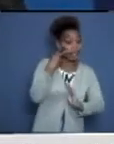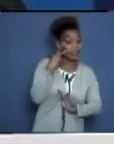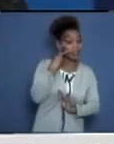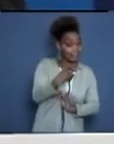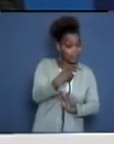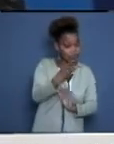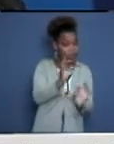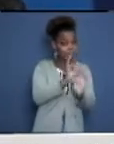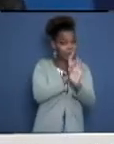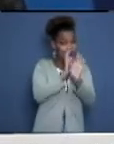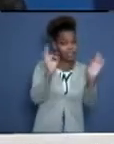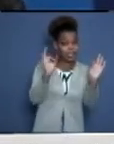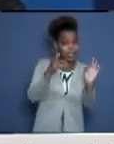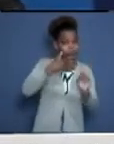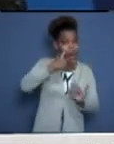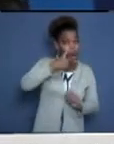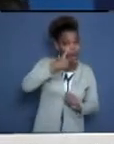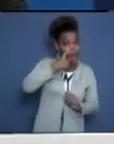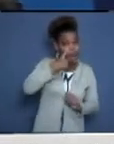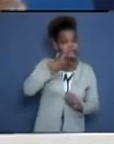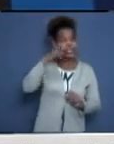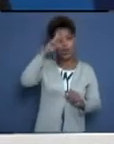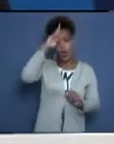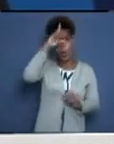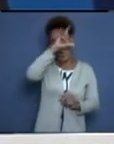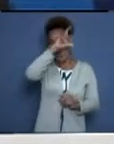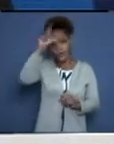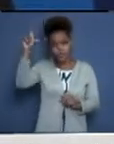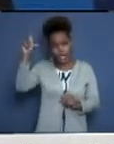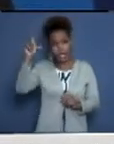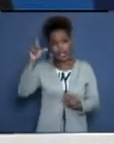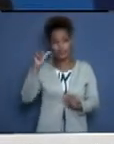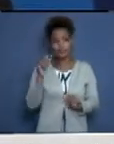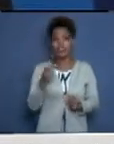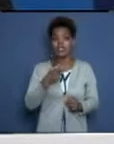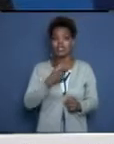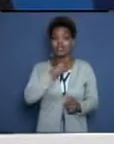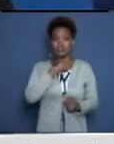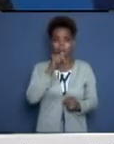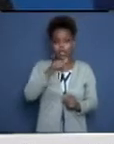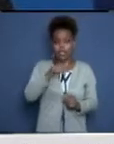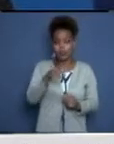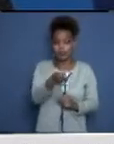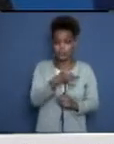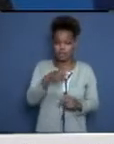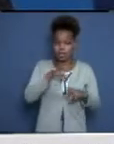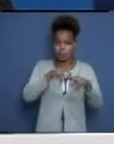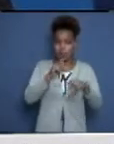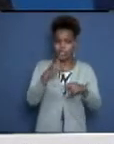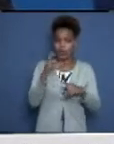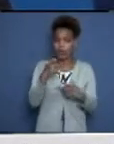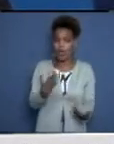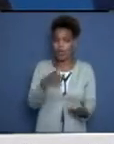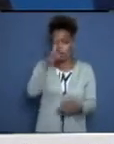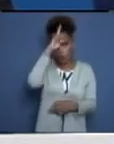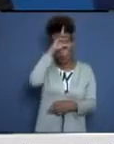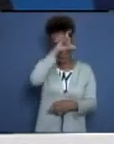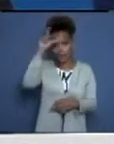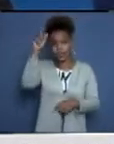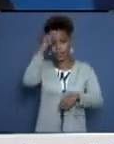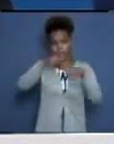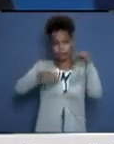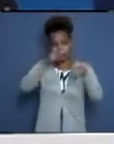diferenciada, que son los hospitales, en el caso de aquí, del municipio de Oquín, es el hospital Lucía Iñi, y el hospital